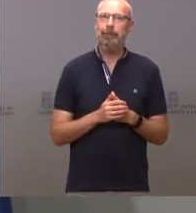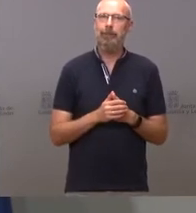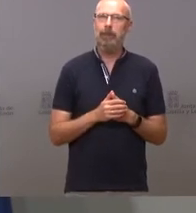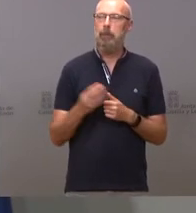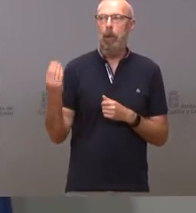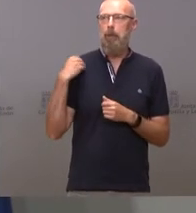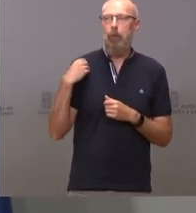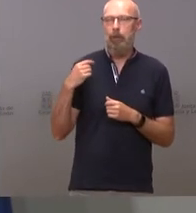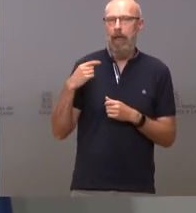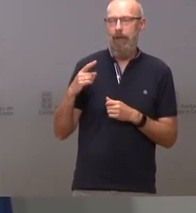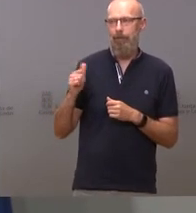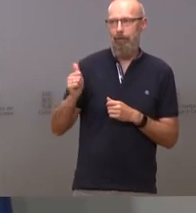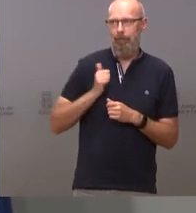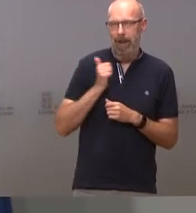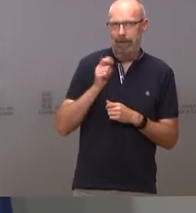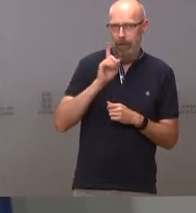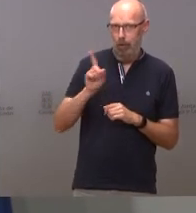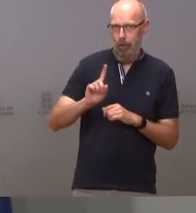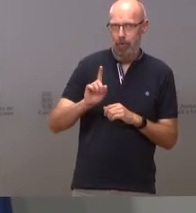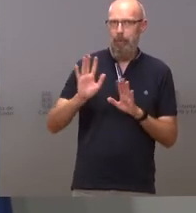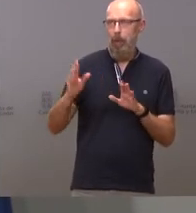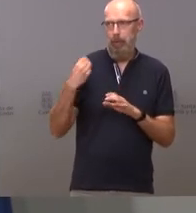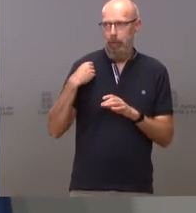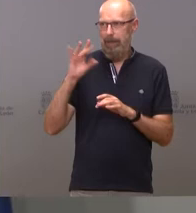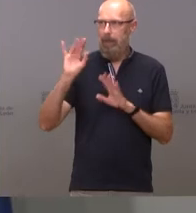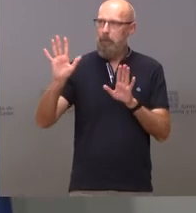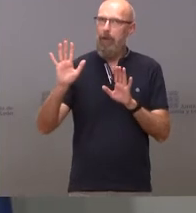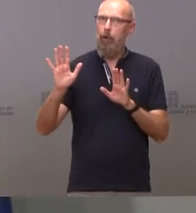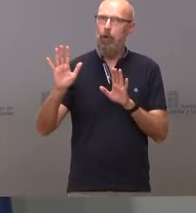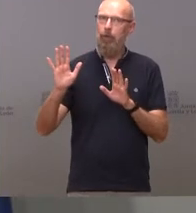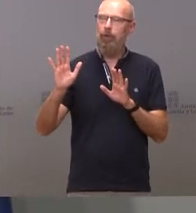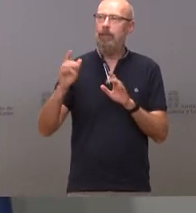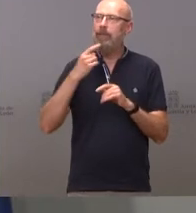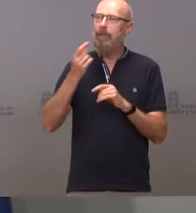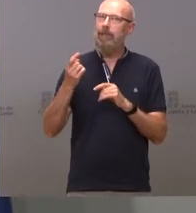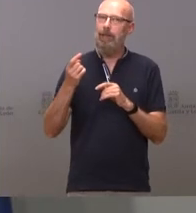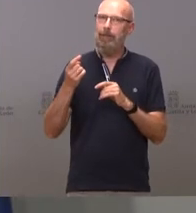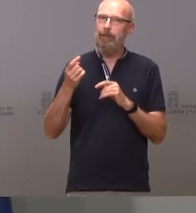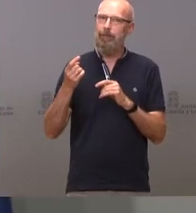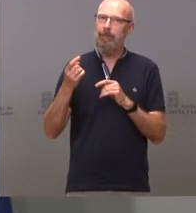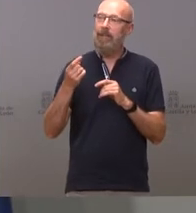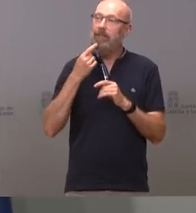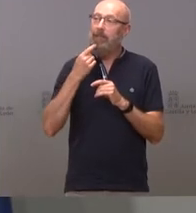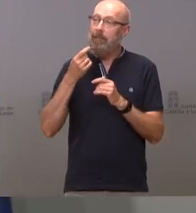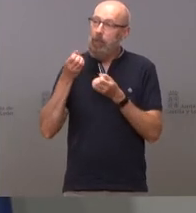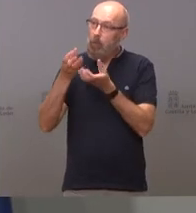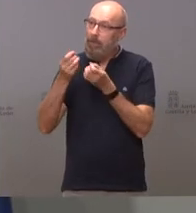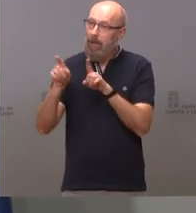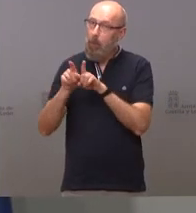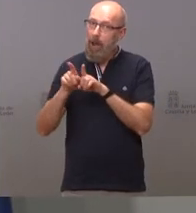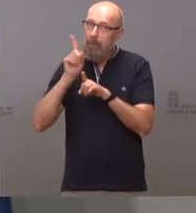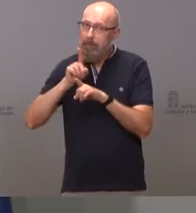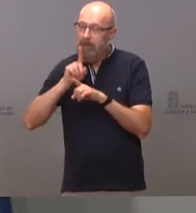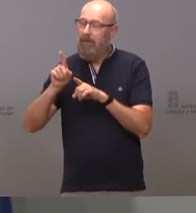yo le dejo que me haga una pregunta lo que no quiero es que se introduzca una premisa falsa porque entonces se da una información que no es